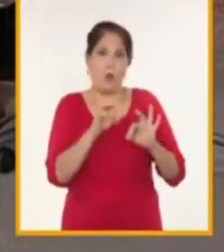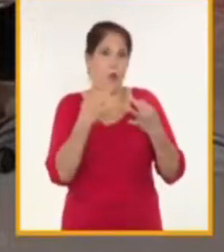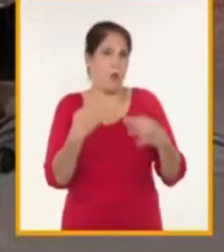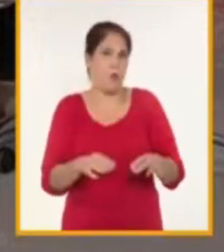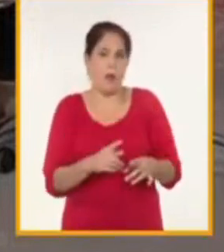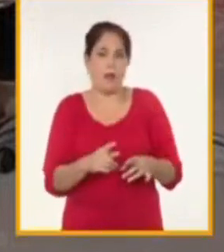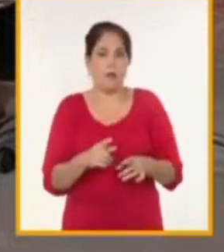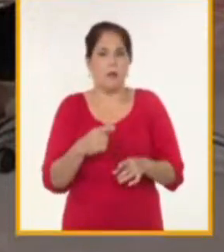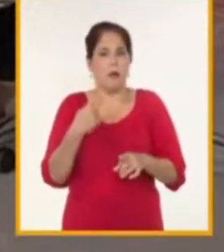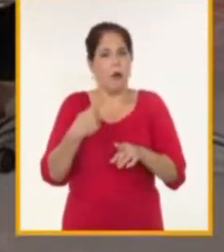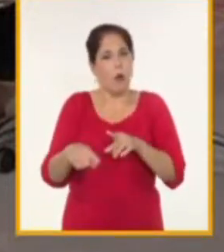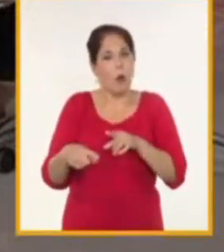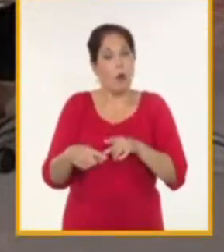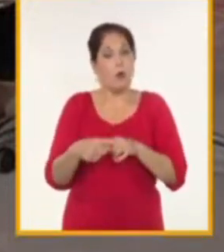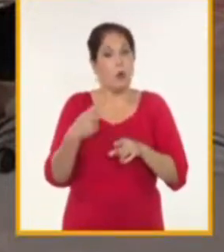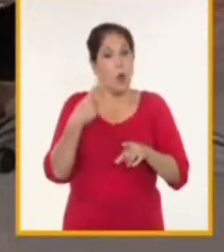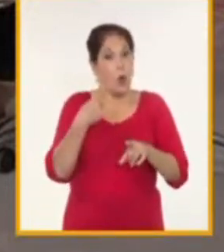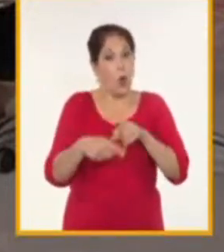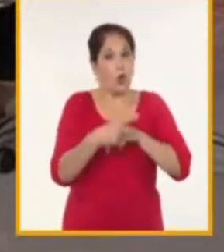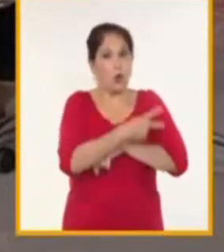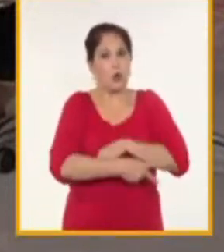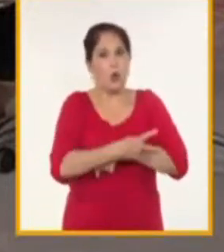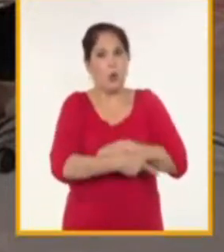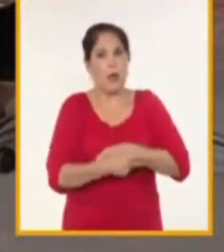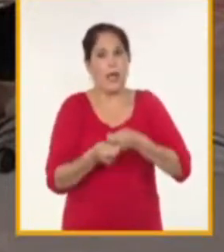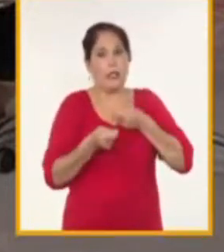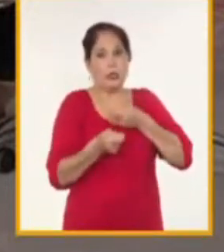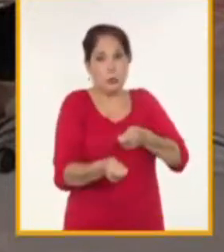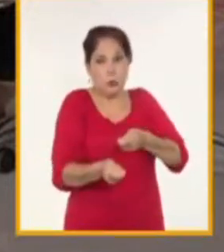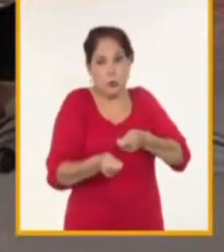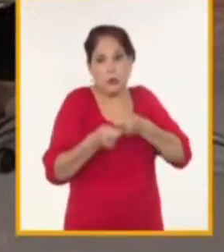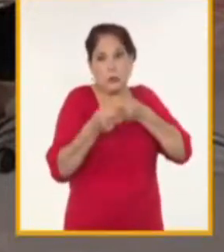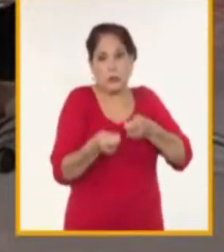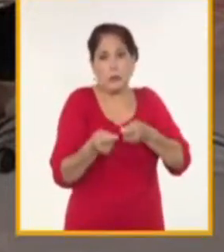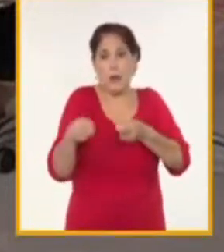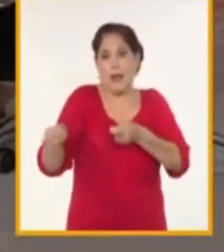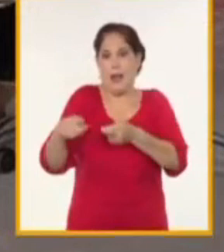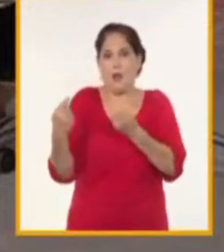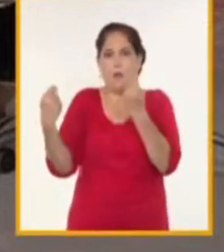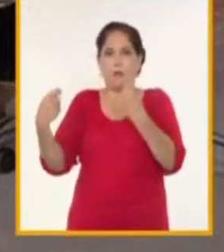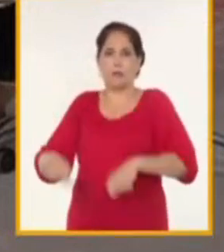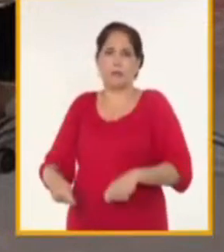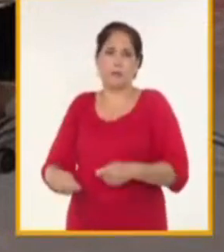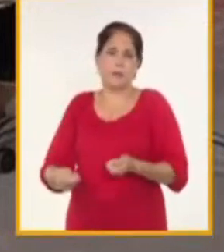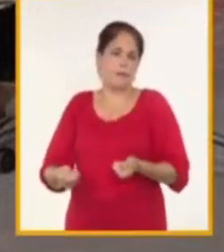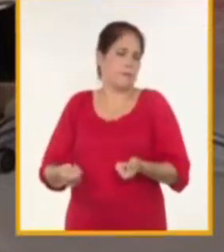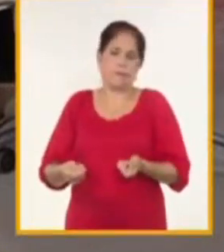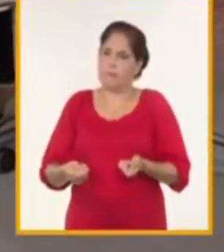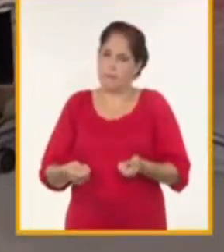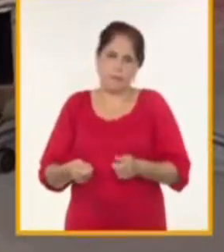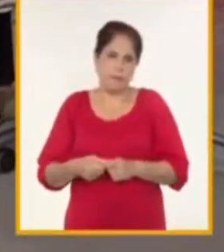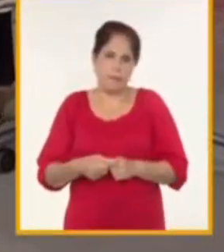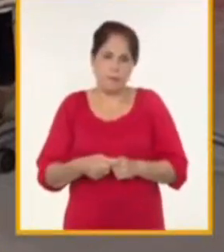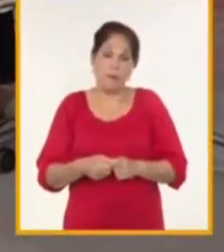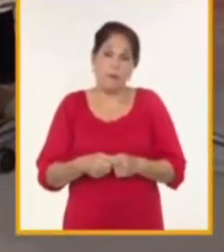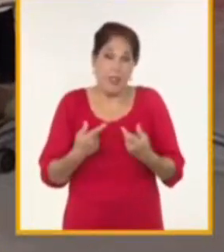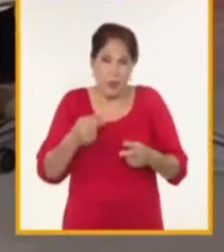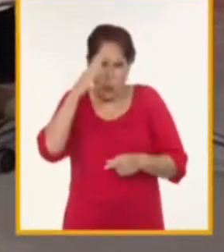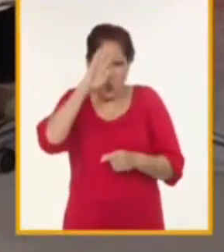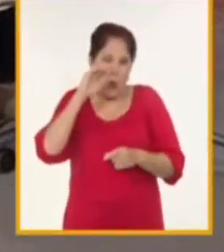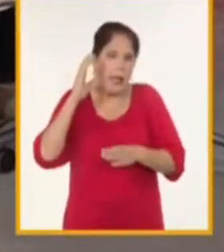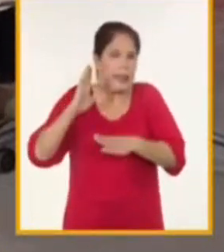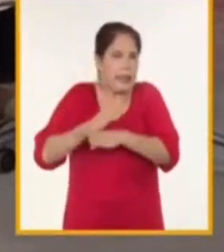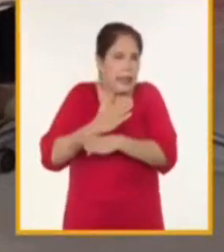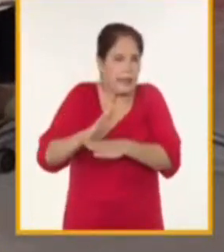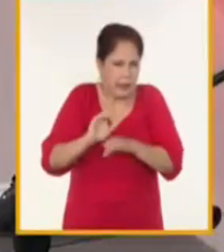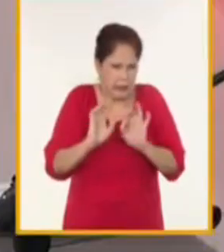un país extranjero que influya o determine o trate de presionar para que se vayan de esa zona especial, que es lo que pasa en el